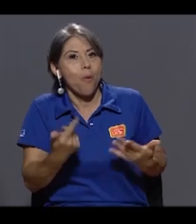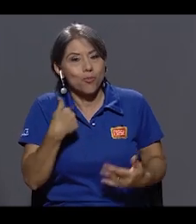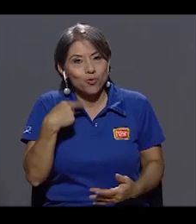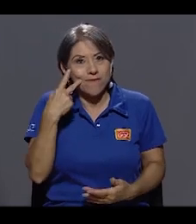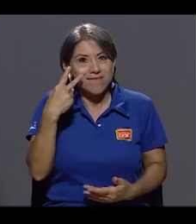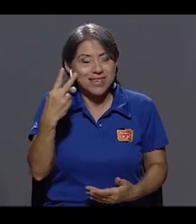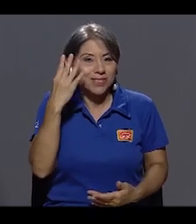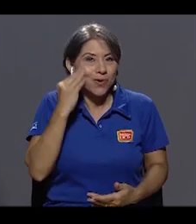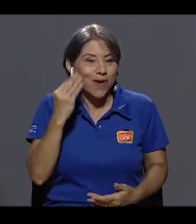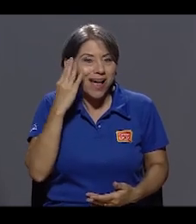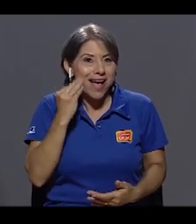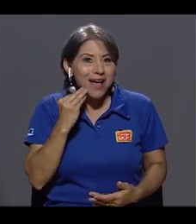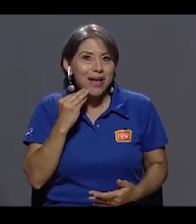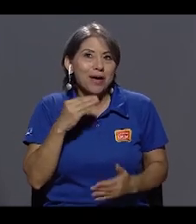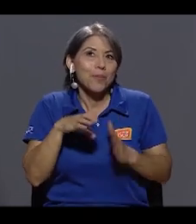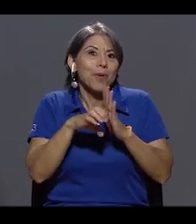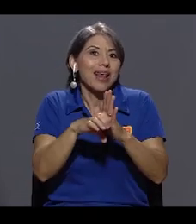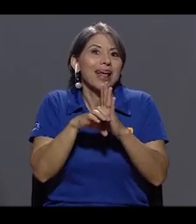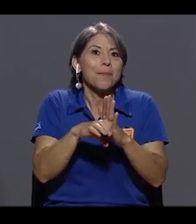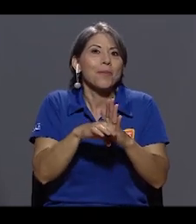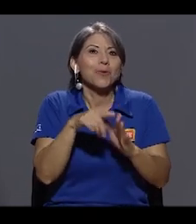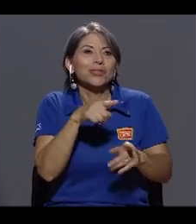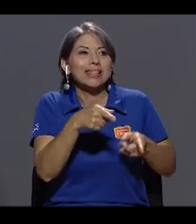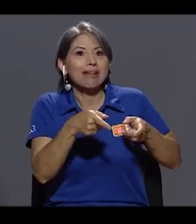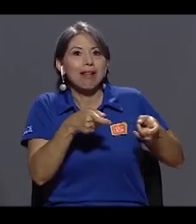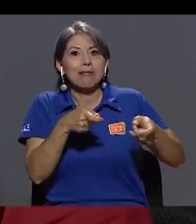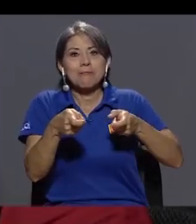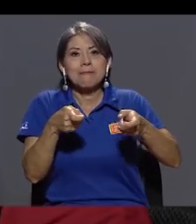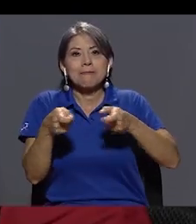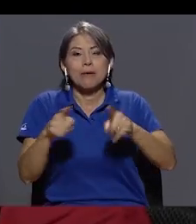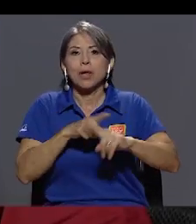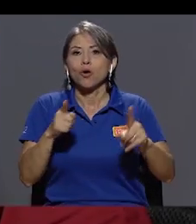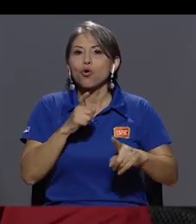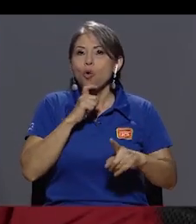hay un artilugio para manejarlo, pero es complejo.